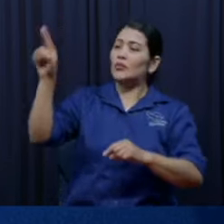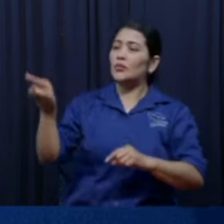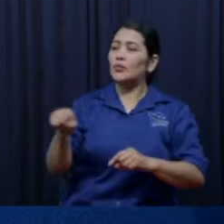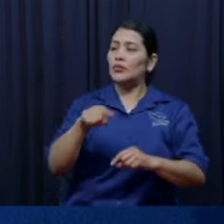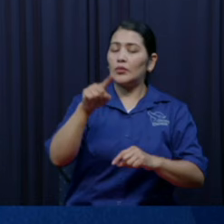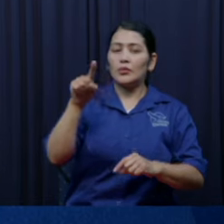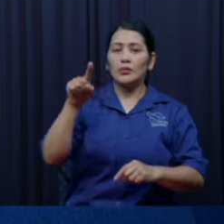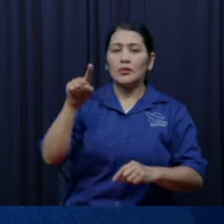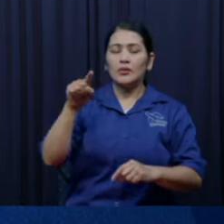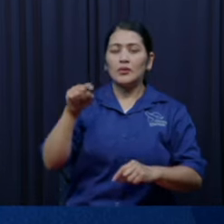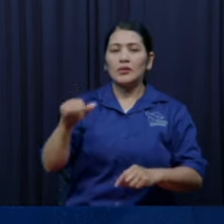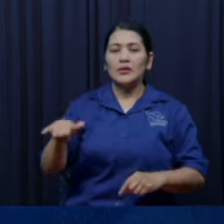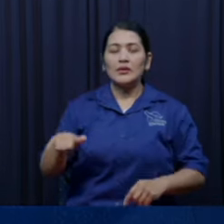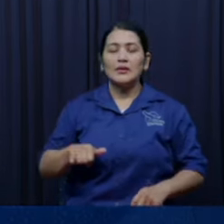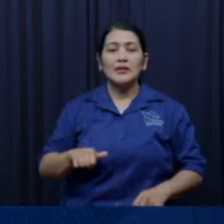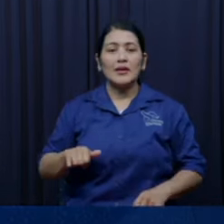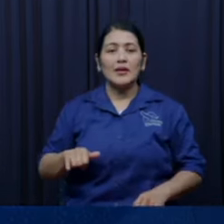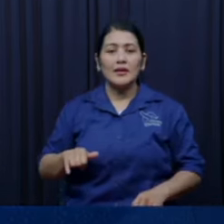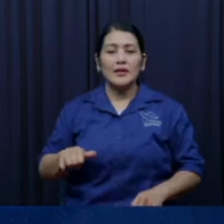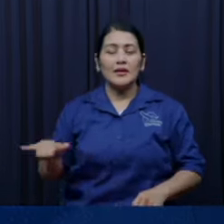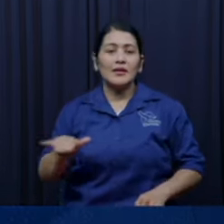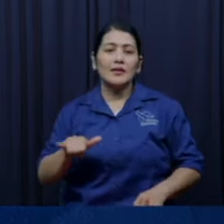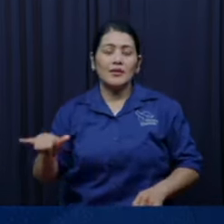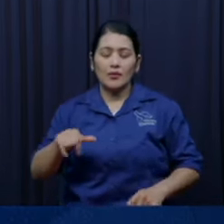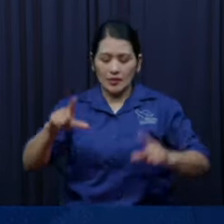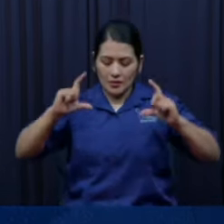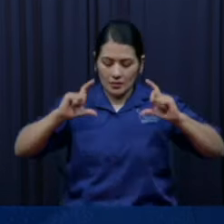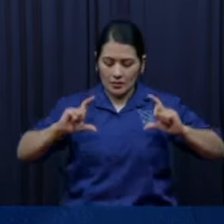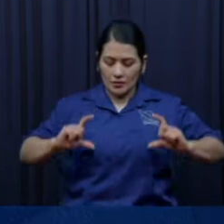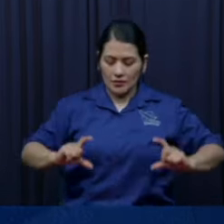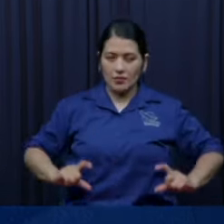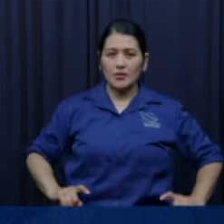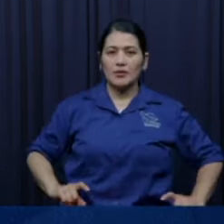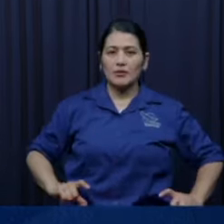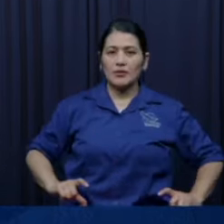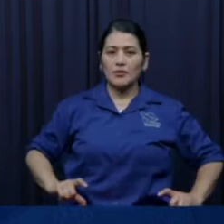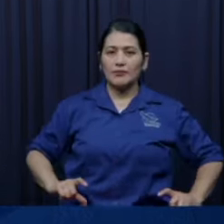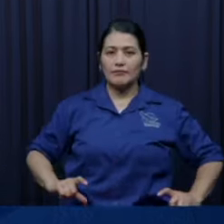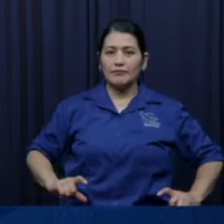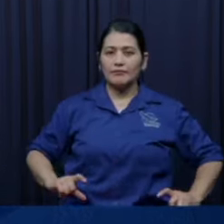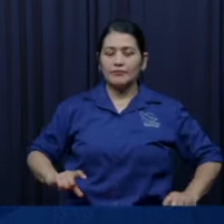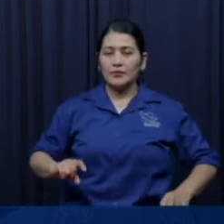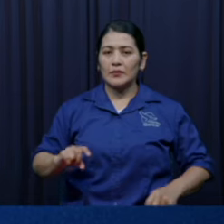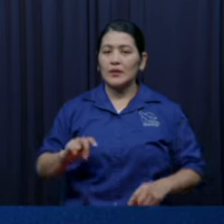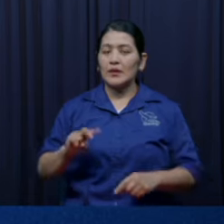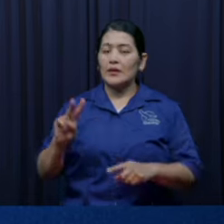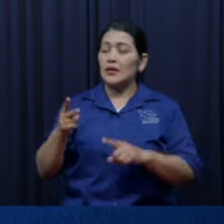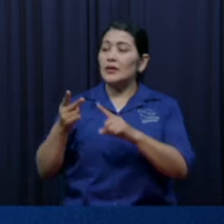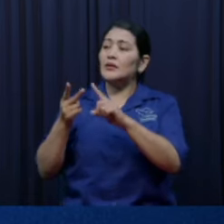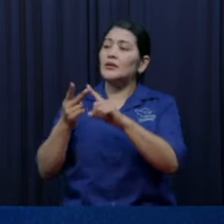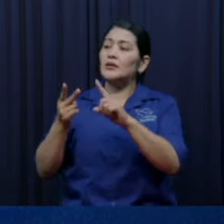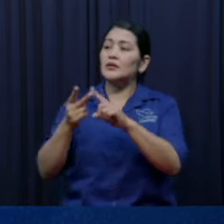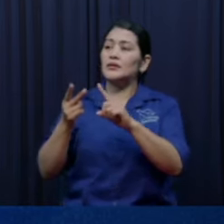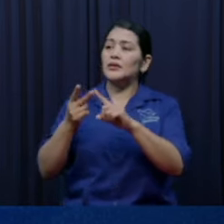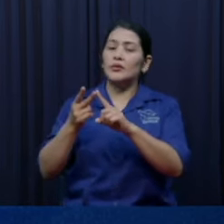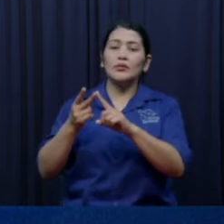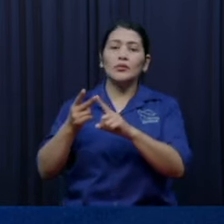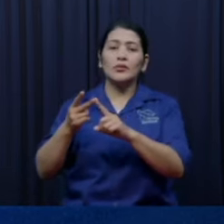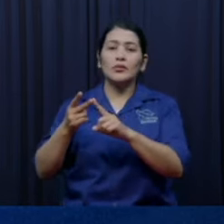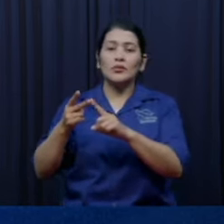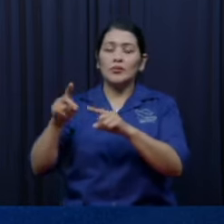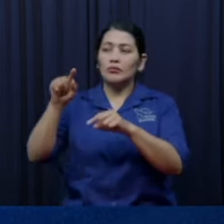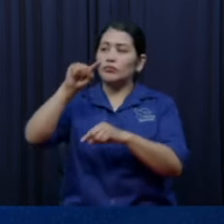digamos el espíritu de alguna manera ya fue conquistado porque lo vivificó el Señor con el nacimiento, acá, pero